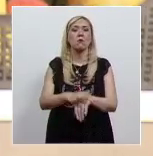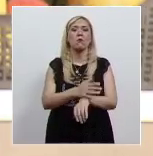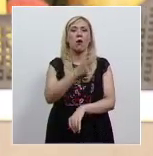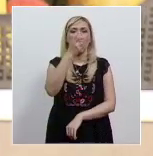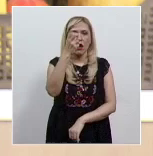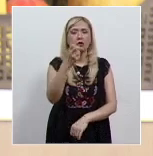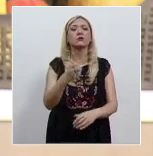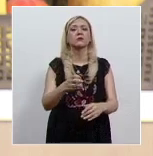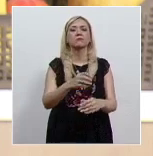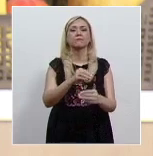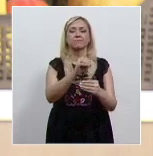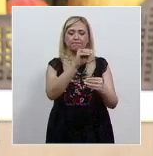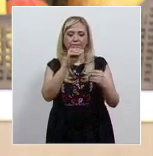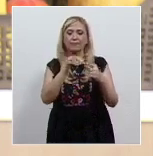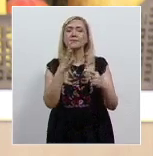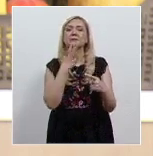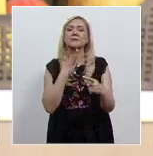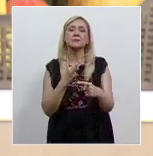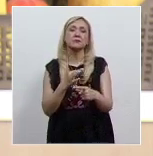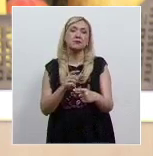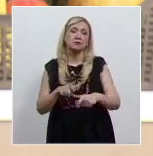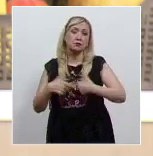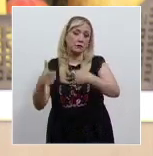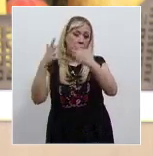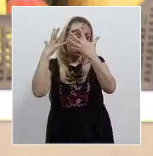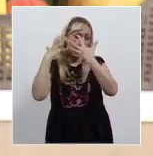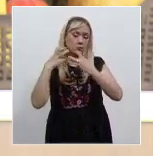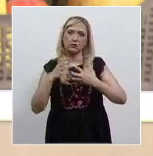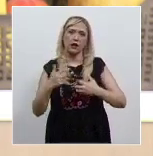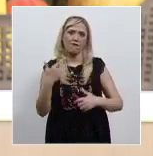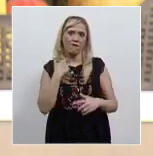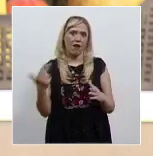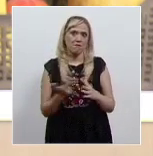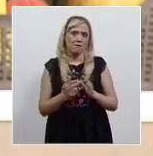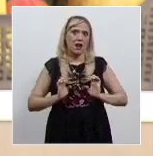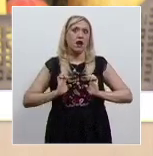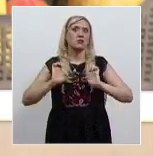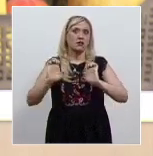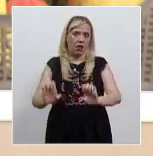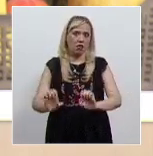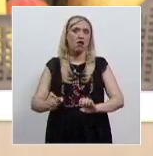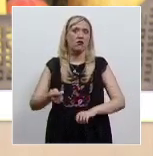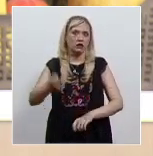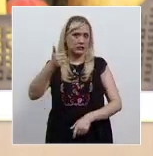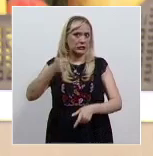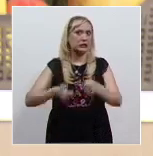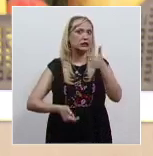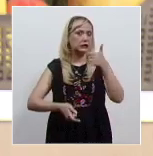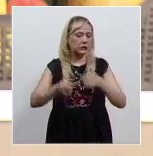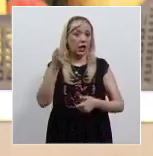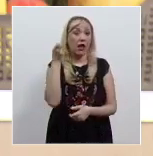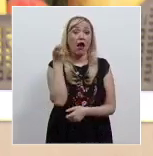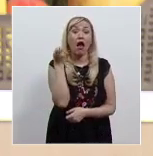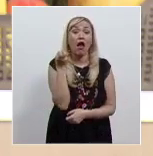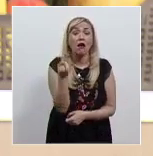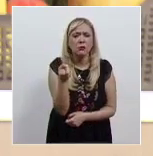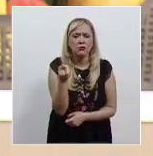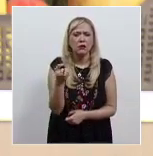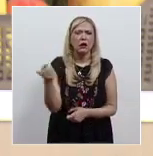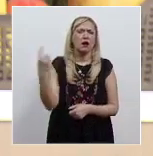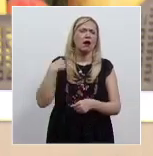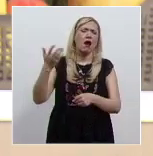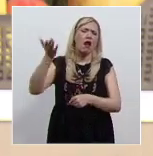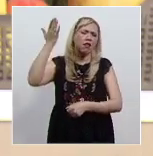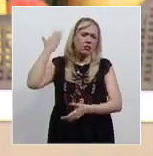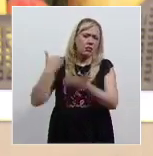fue reclasificado de lesiones simples a feminicidio en grado de tentativa. El ataque con ácido fue la culminación a todas las violencias que